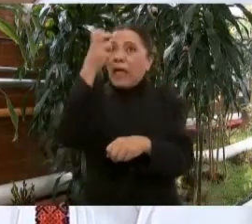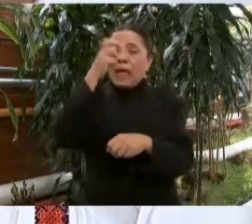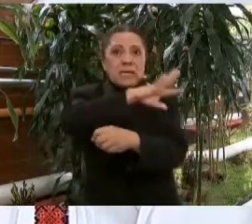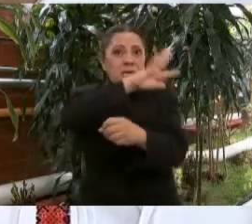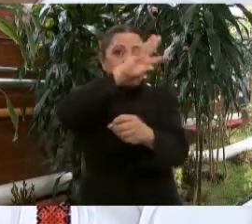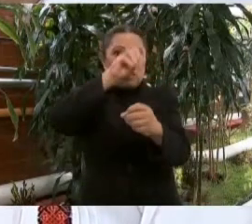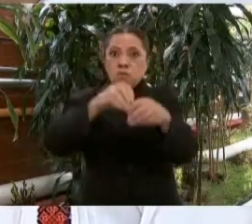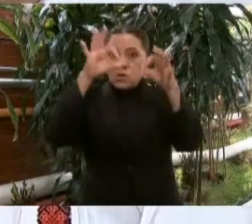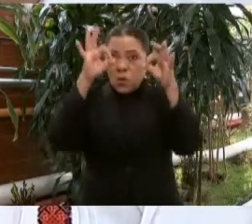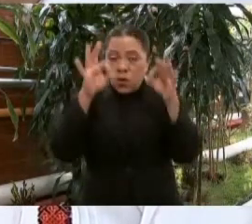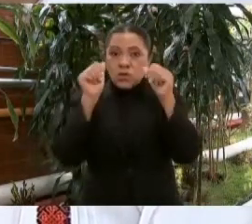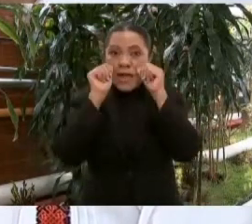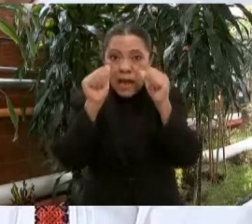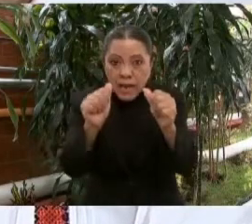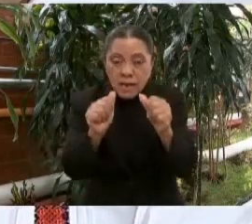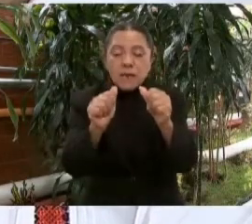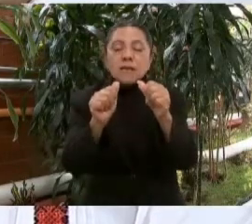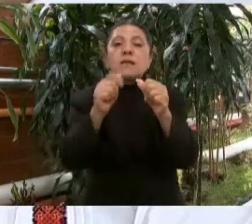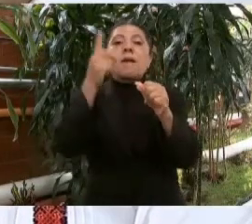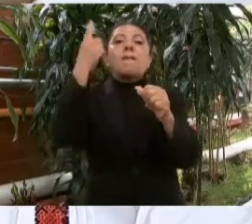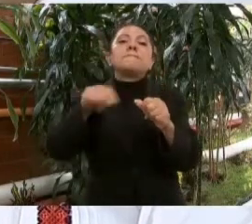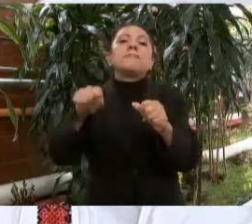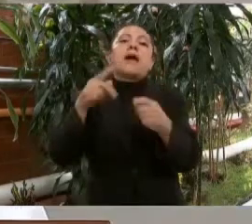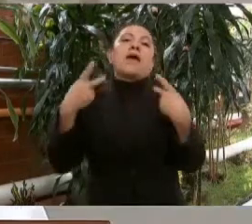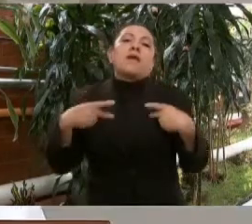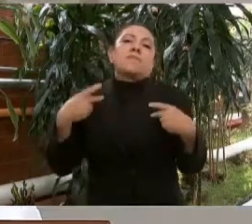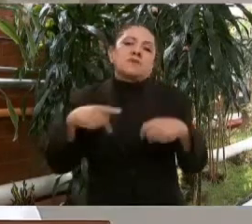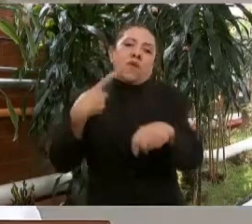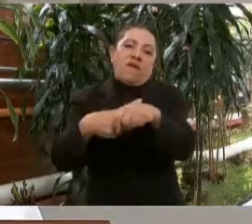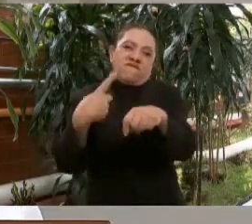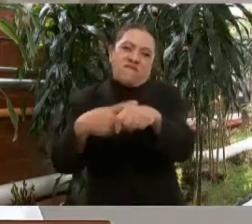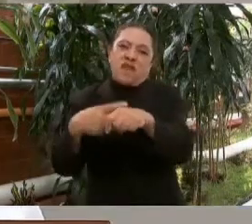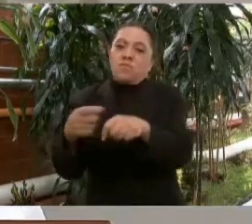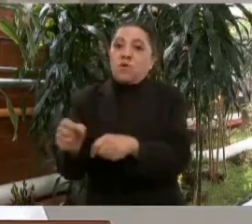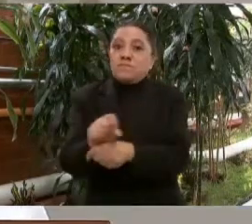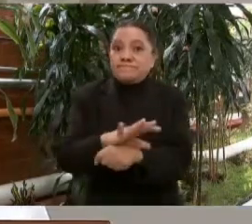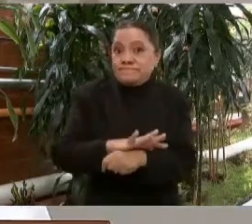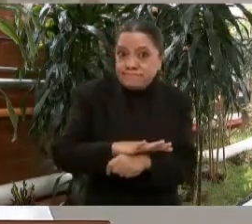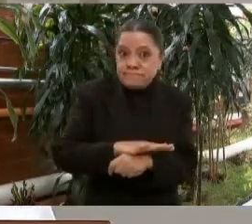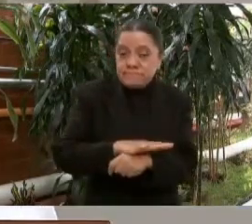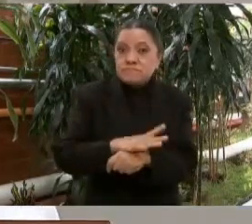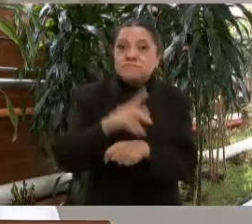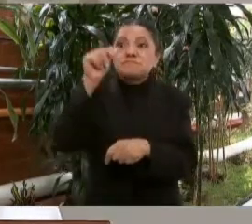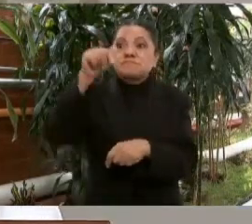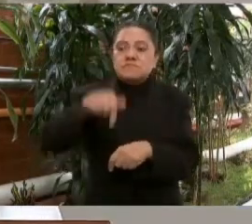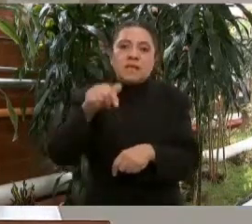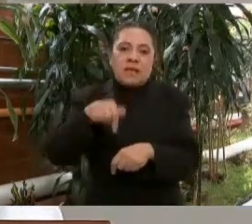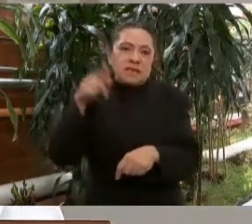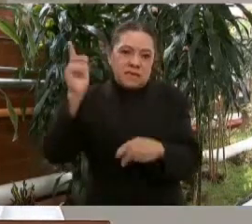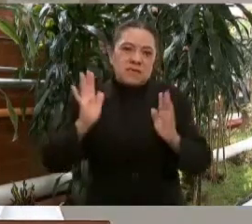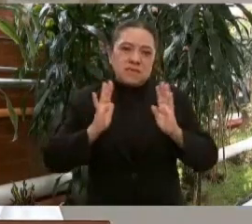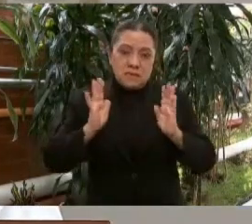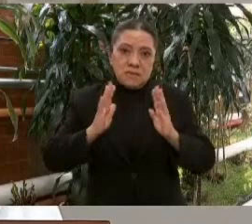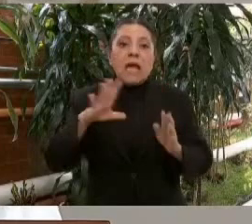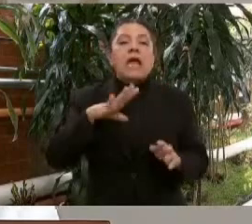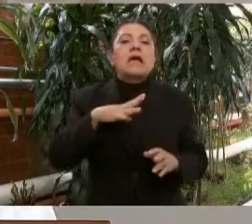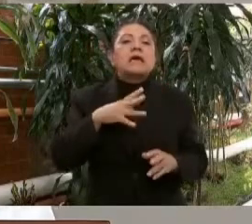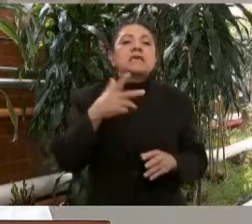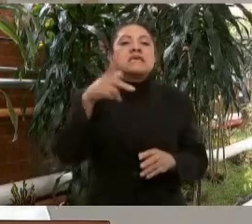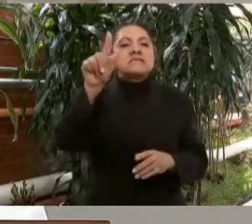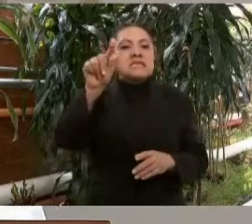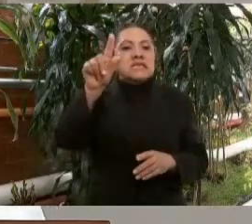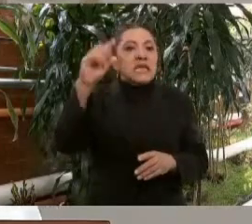totalidad para la atención de pacientes con COVID-19, a cargo de la Sedena. Cuenta con 70 camas,